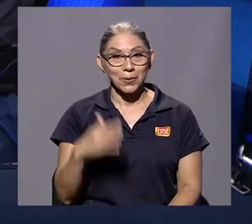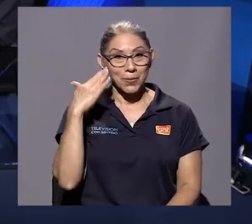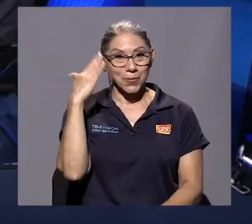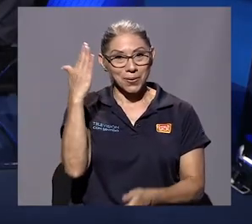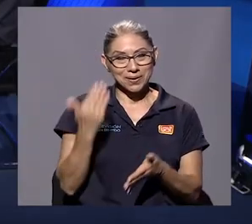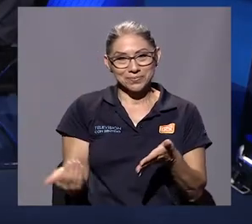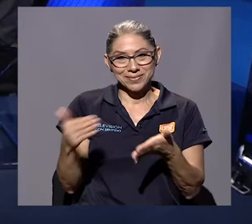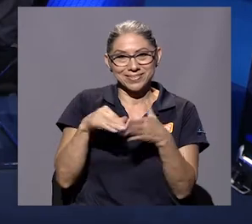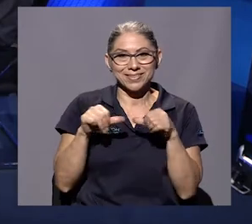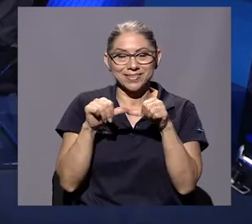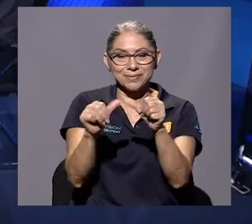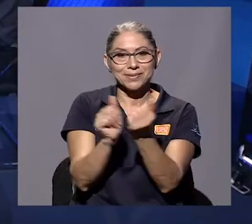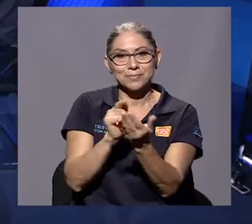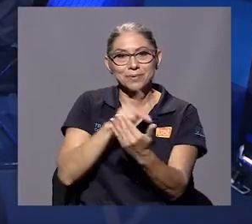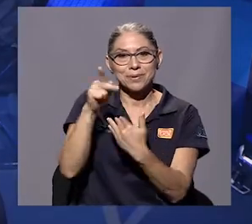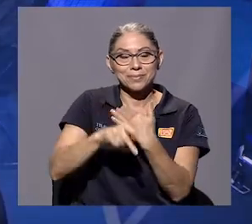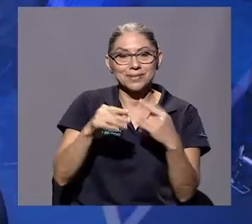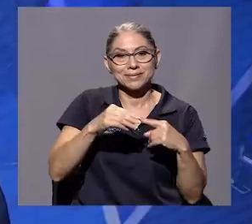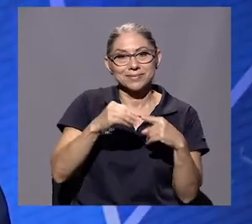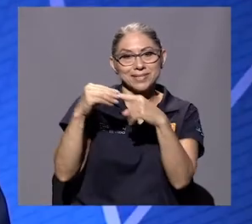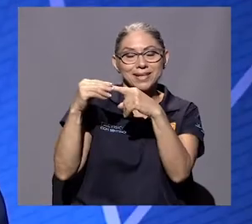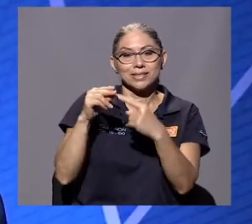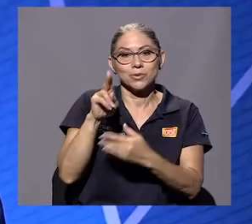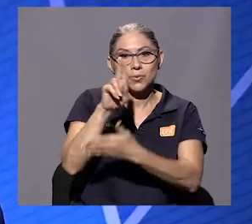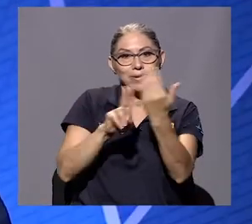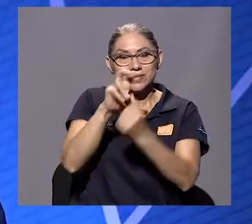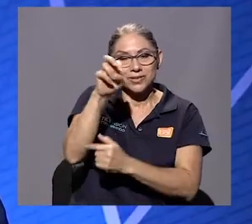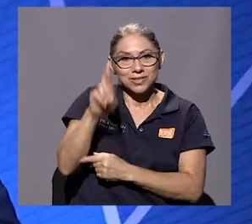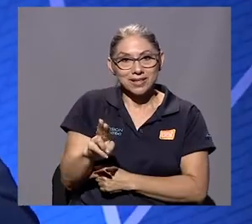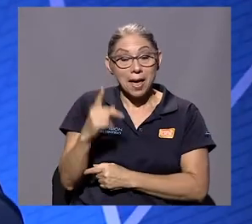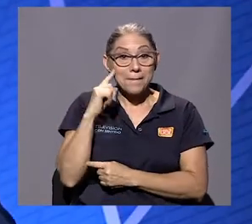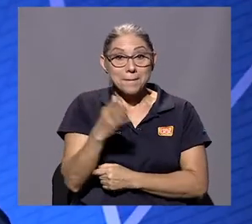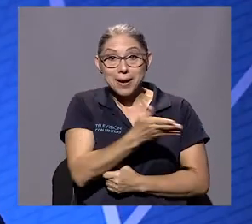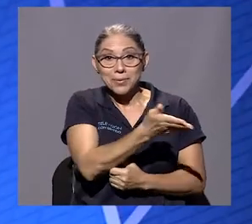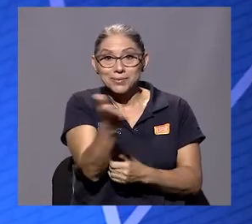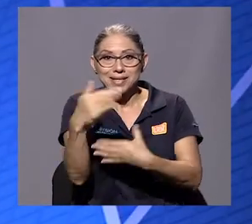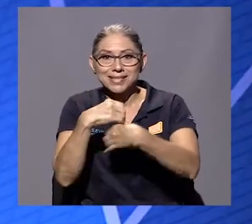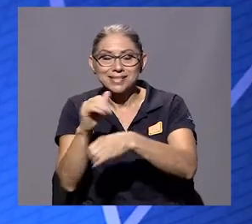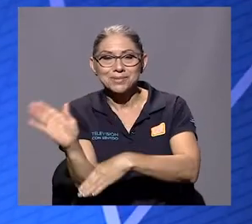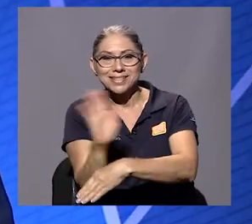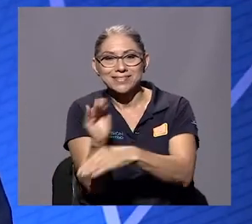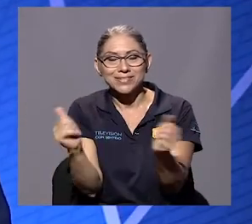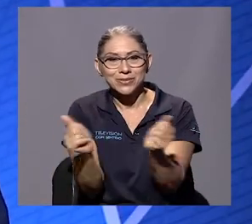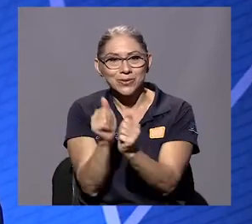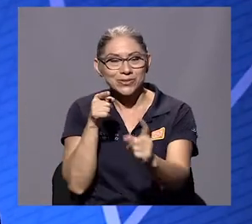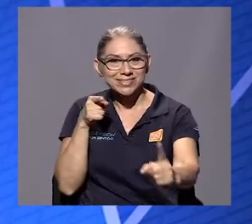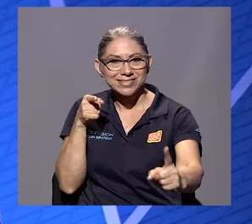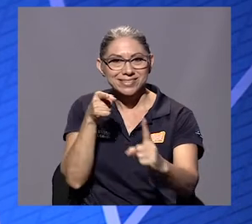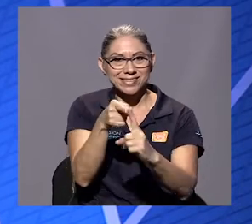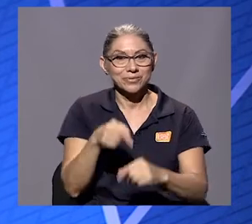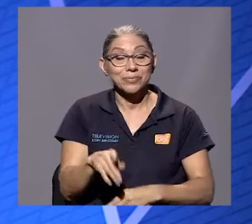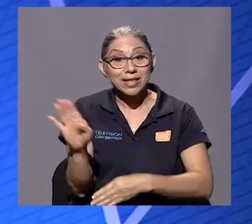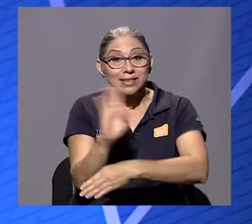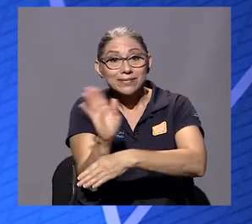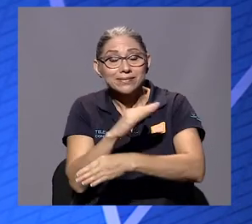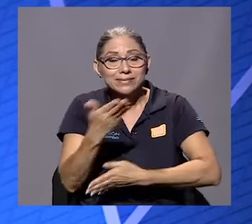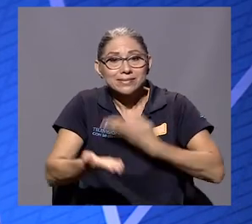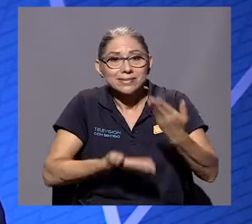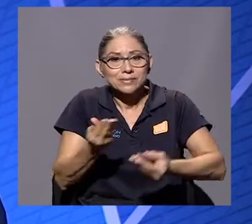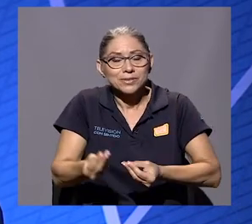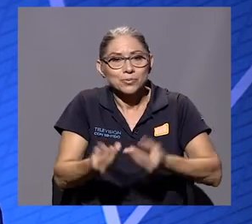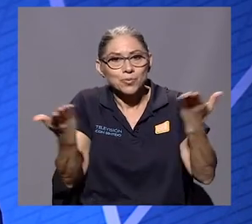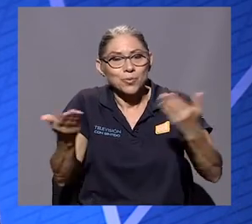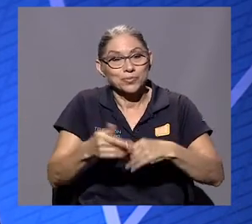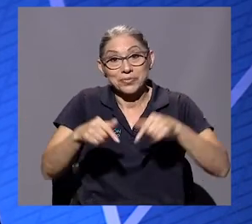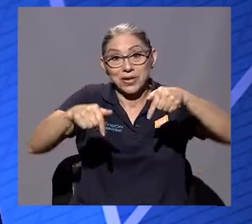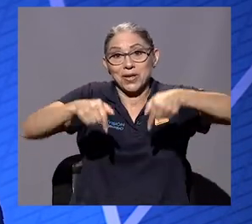Hola, regresamos a Especiales Universidad de Costa Rica, donde hacemos para ustedes acá Televisión con Sentido, y sobre todo esa televisión de servicio